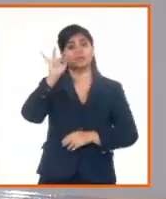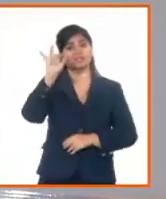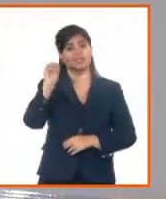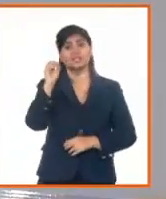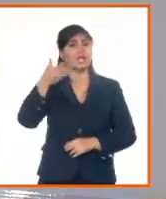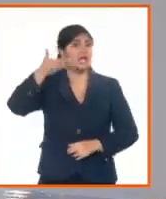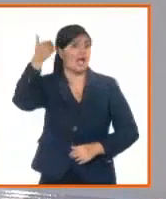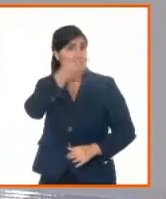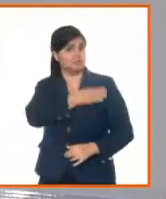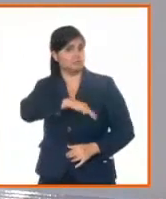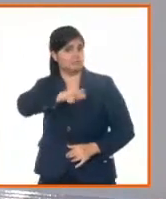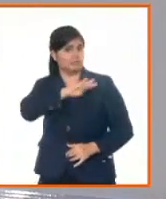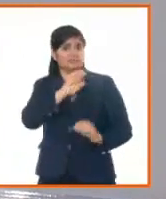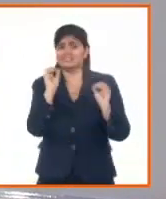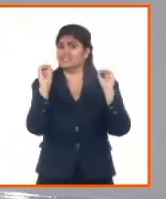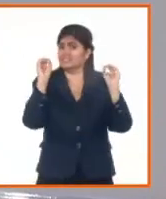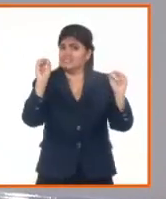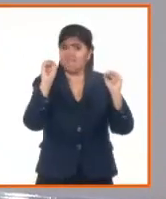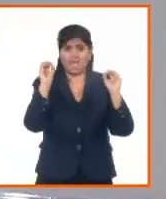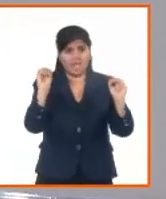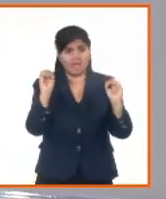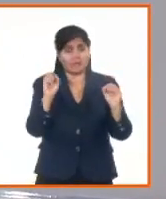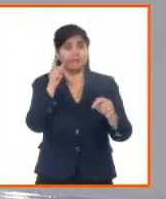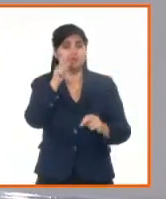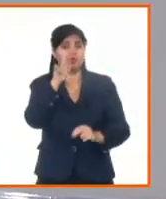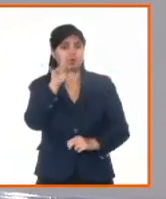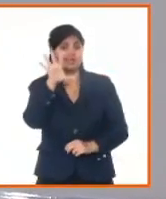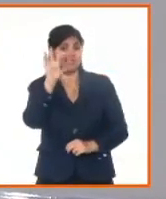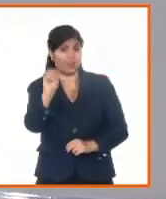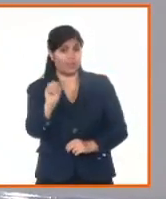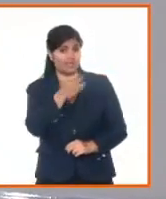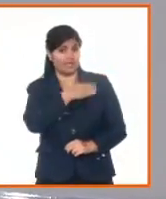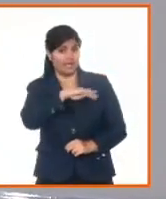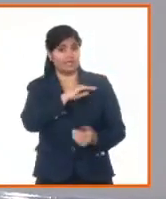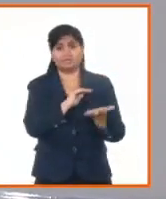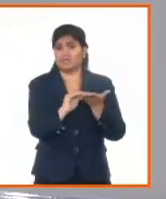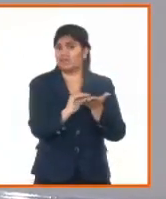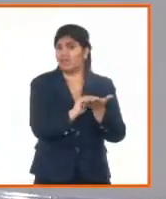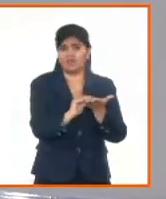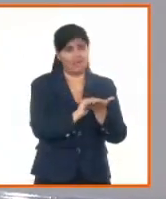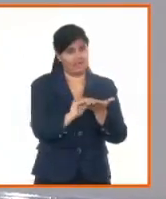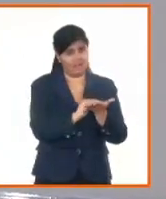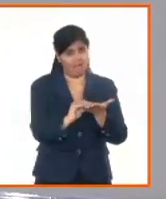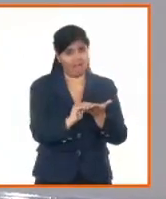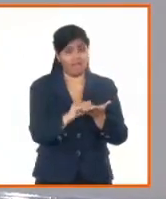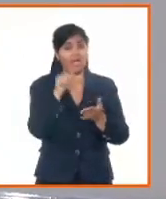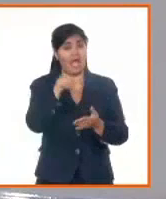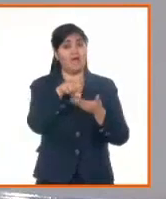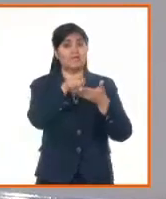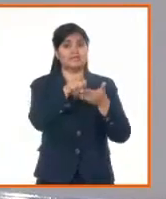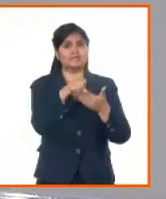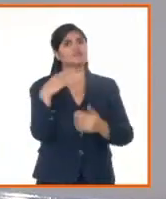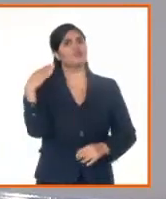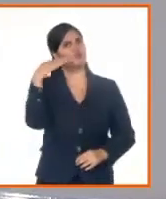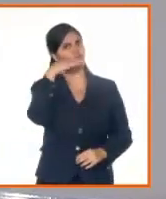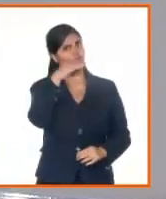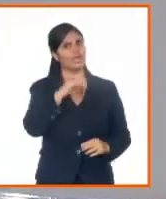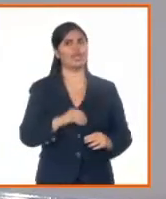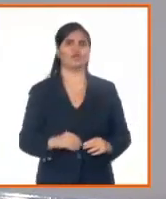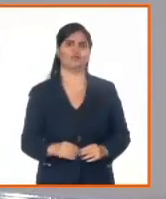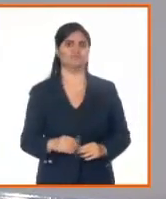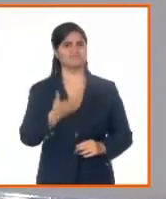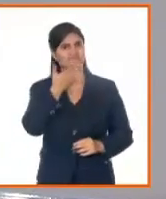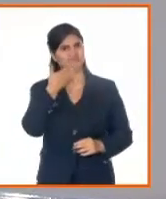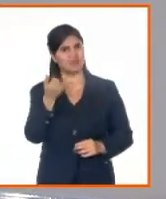carnet de entidad, de la década de 1950, es decir, de años anteriores. Pero ya eso también es una salida que